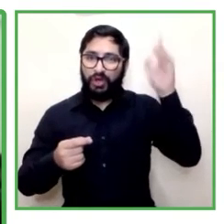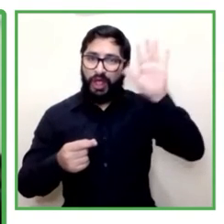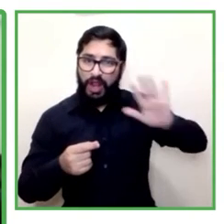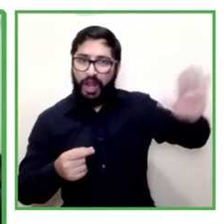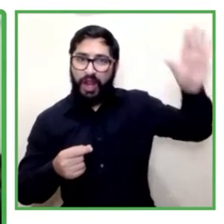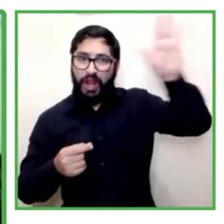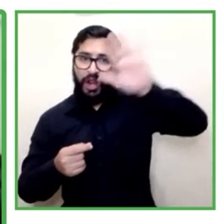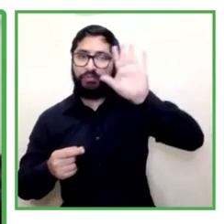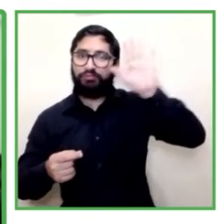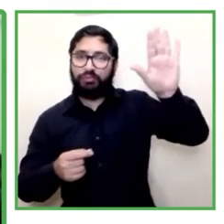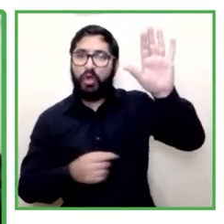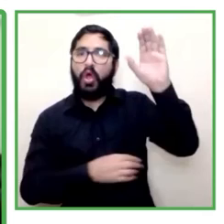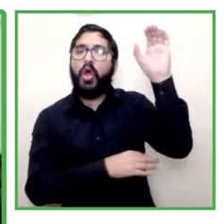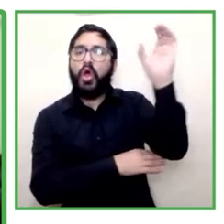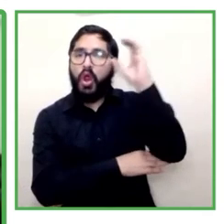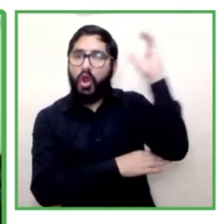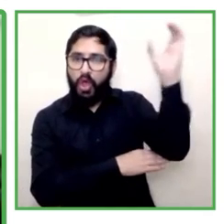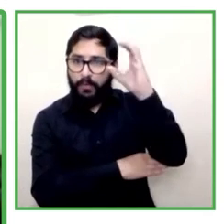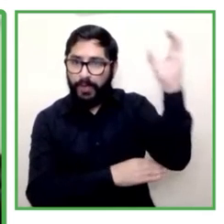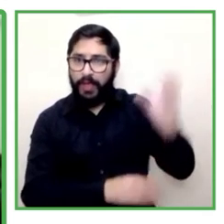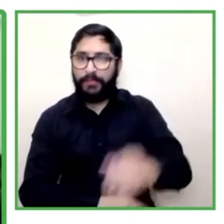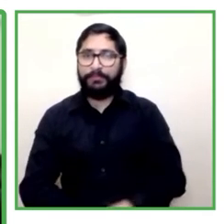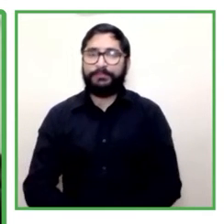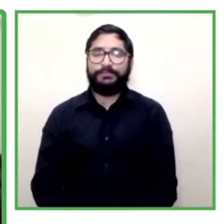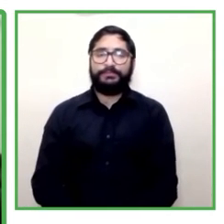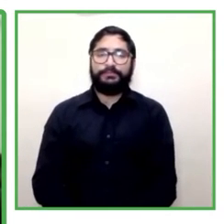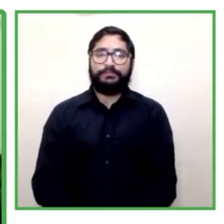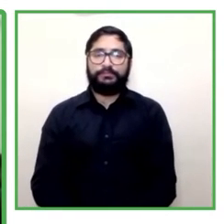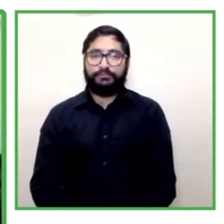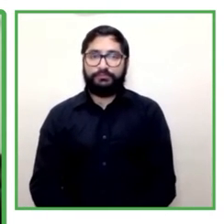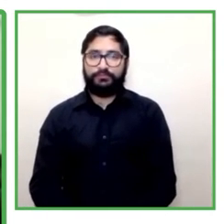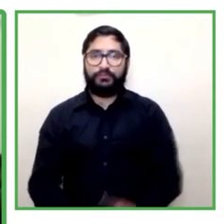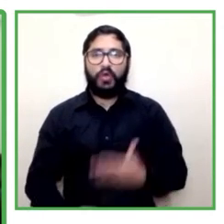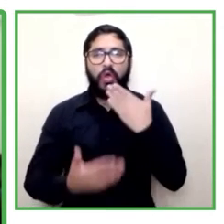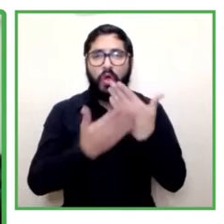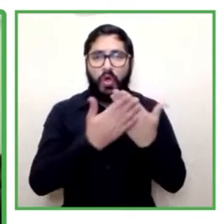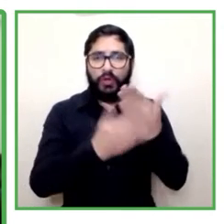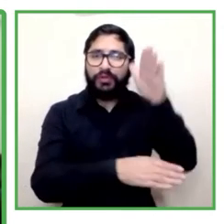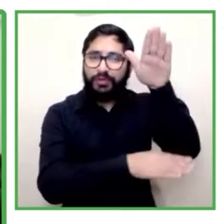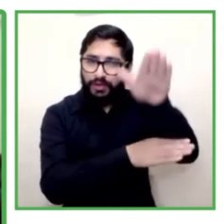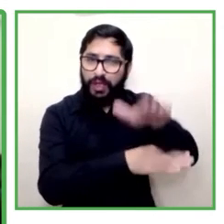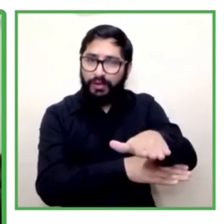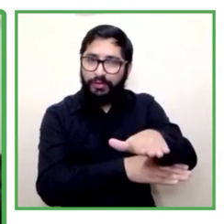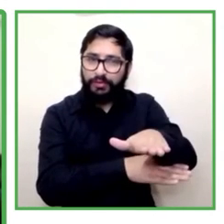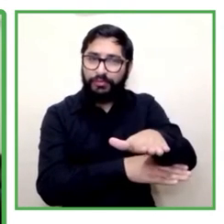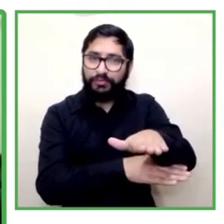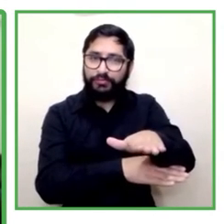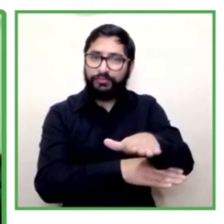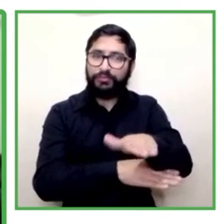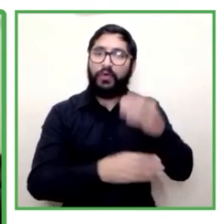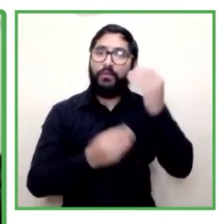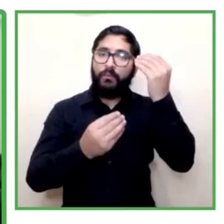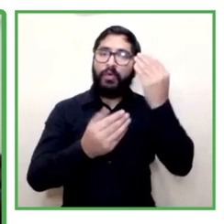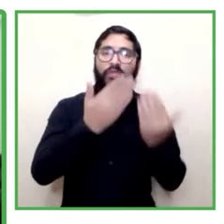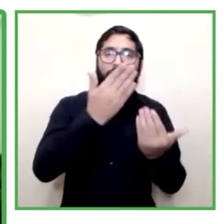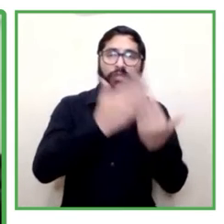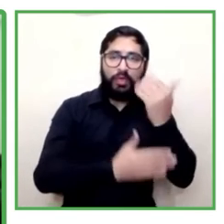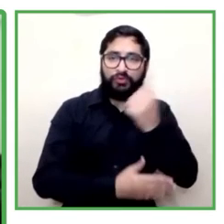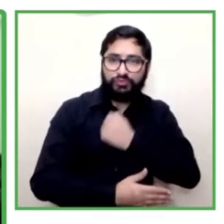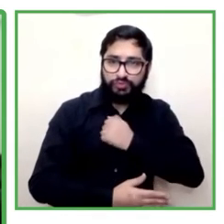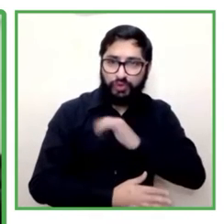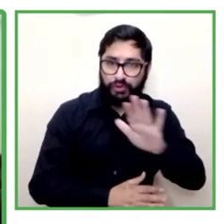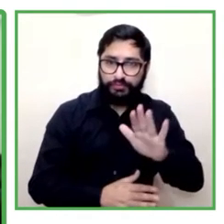muy buenas tardes, muy buen día y gracias por acompañarnos en esta